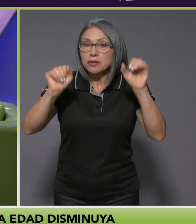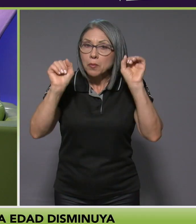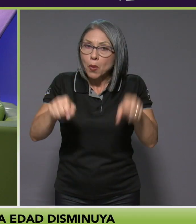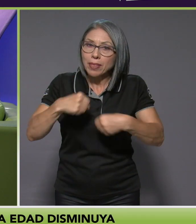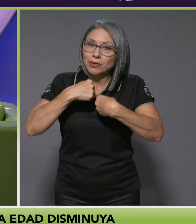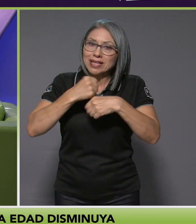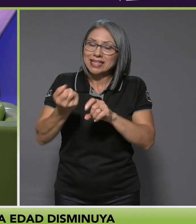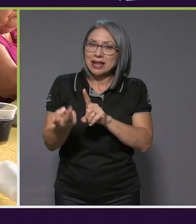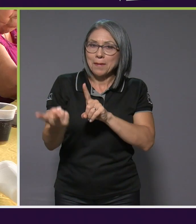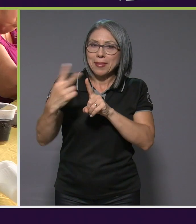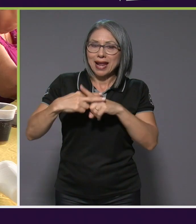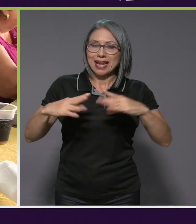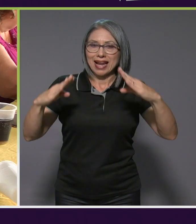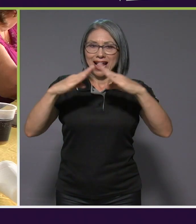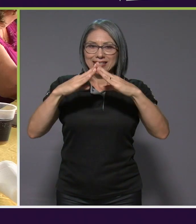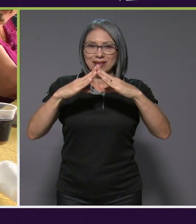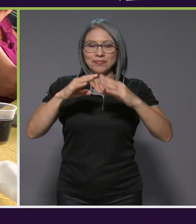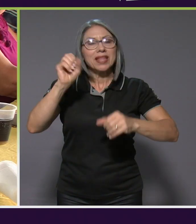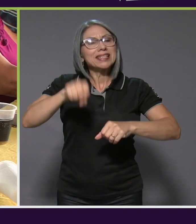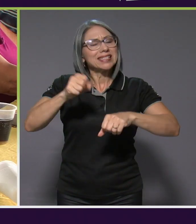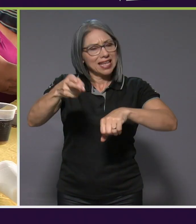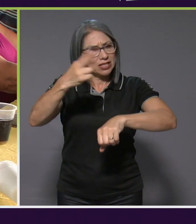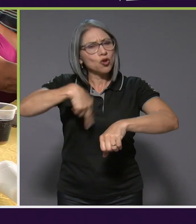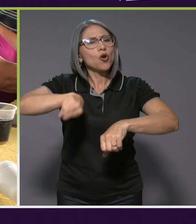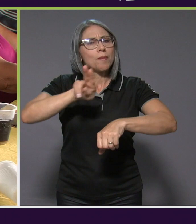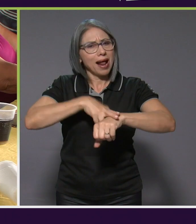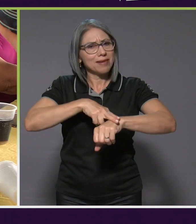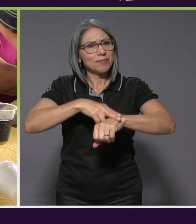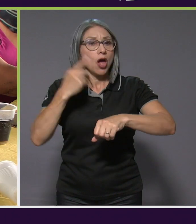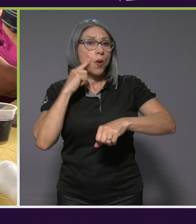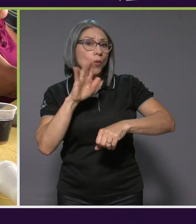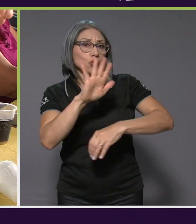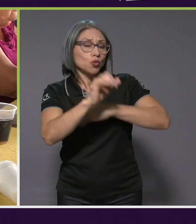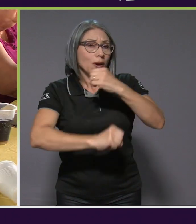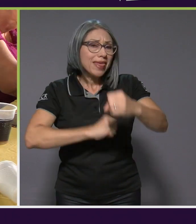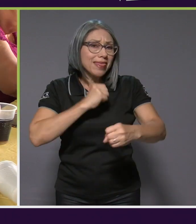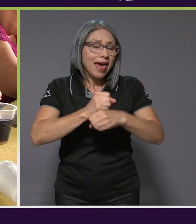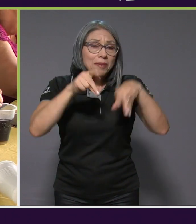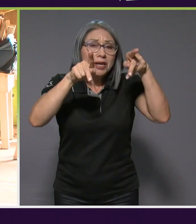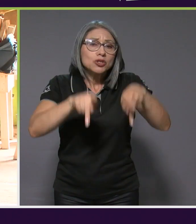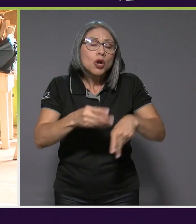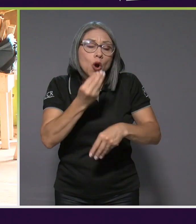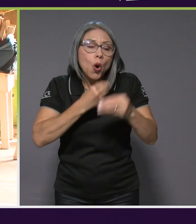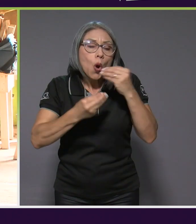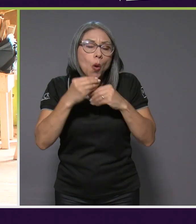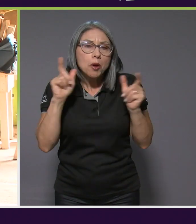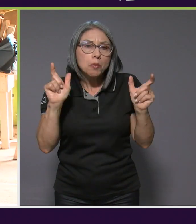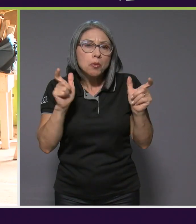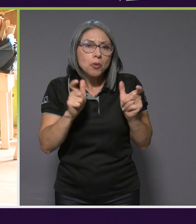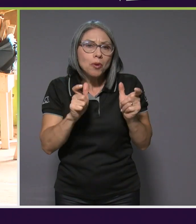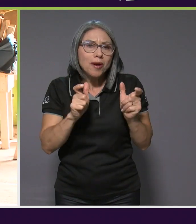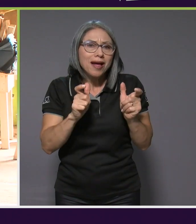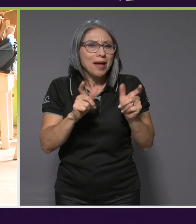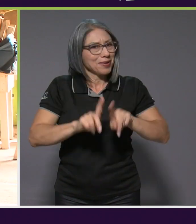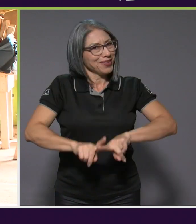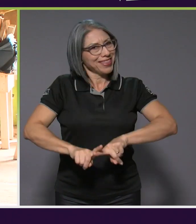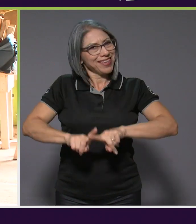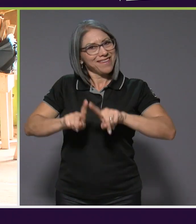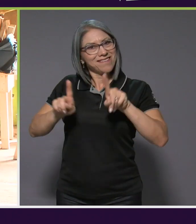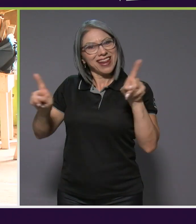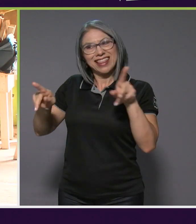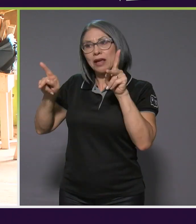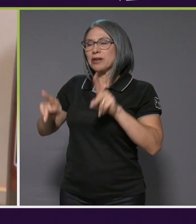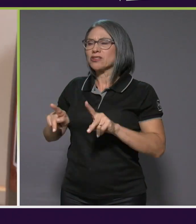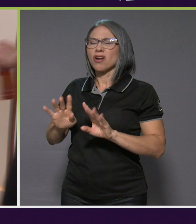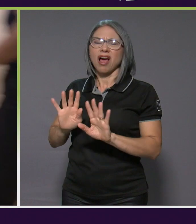Sí es muy normal que fisiológicamente por la edad sí se disminuye un poco el apetito, pero una cosa es que disminuye un poco a que ya del todo no